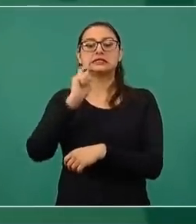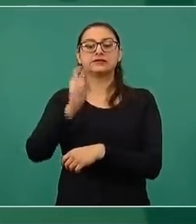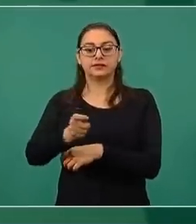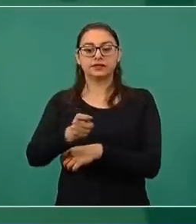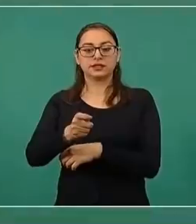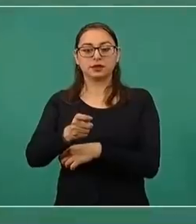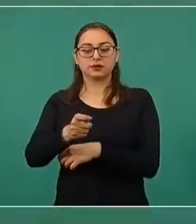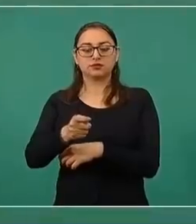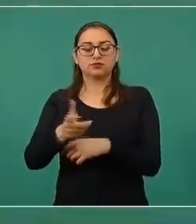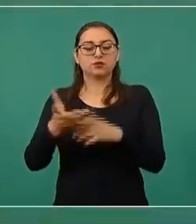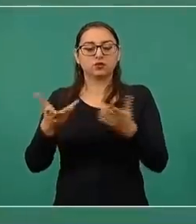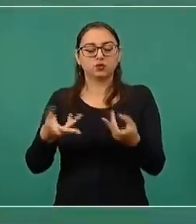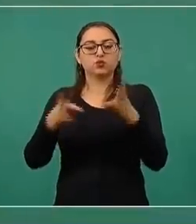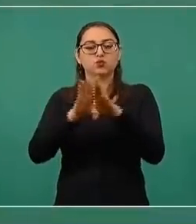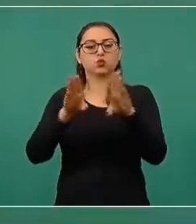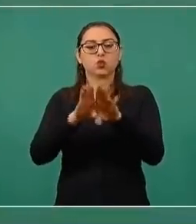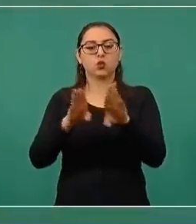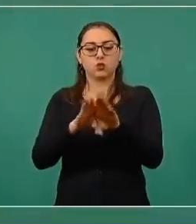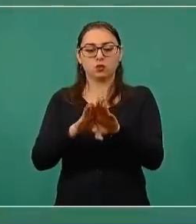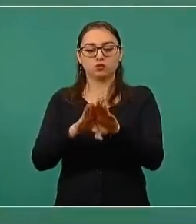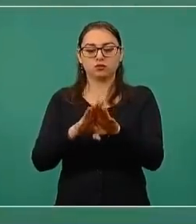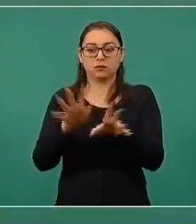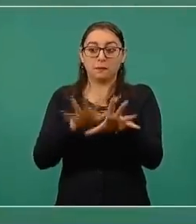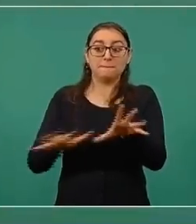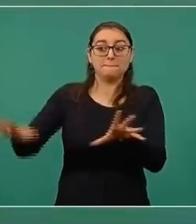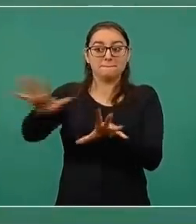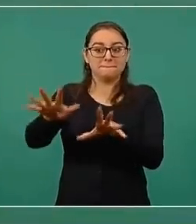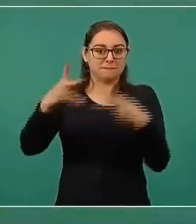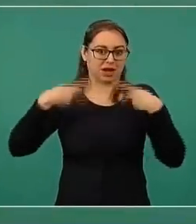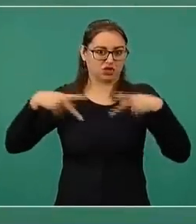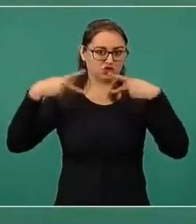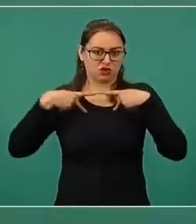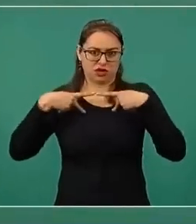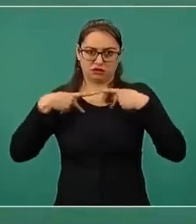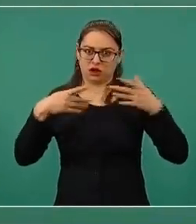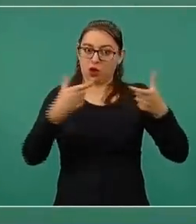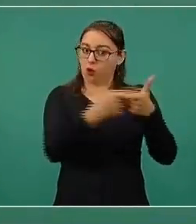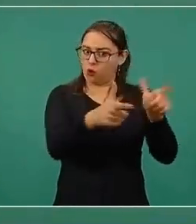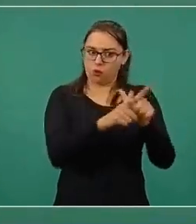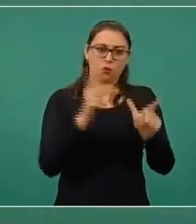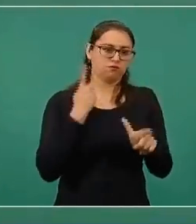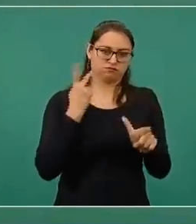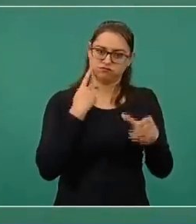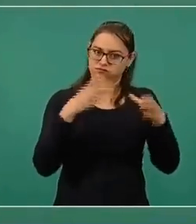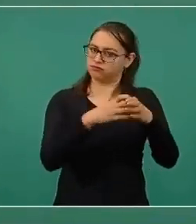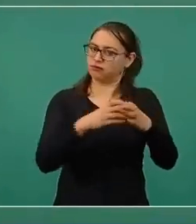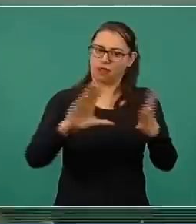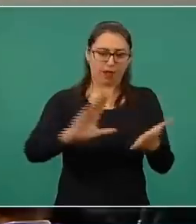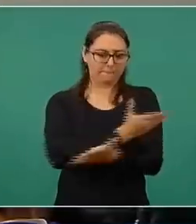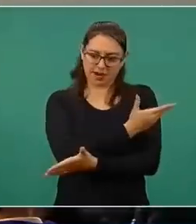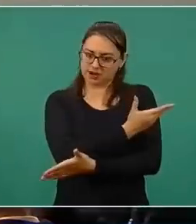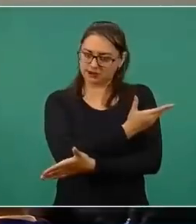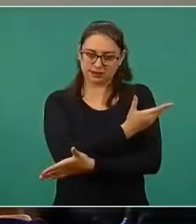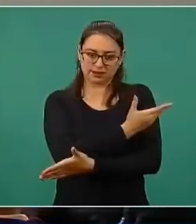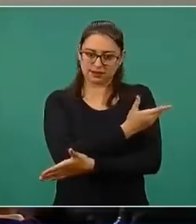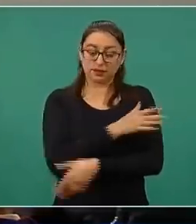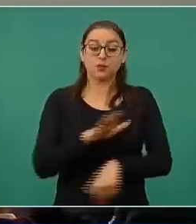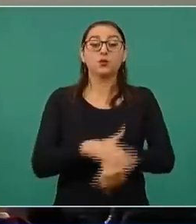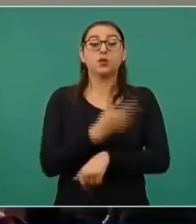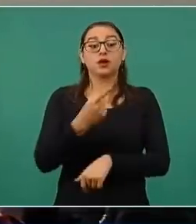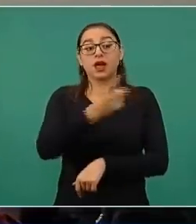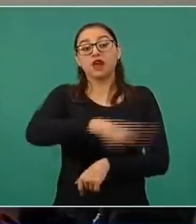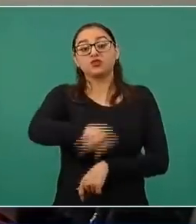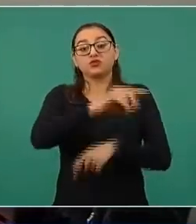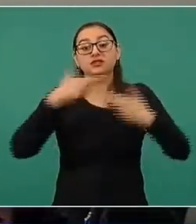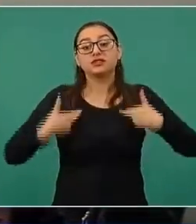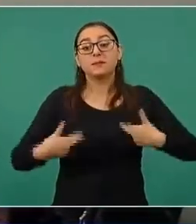no en el interés partidista, porque son representantes